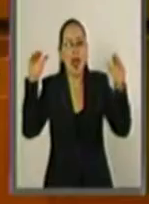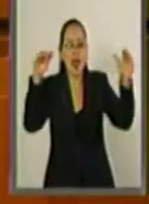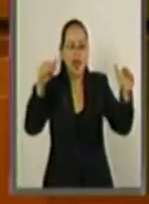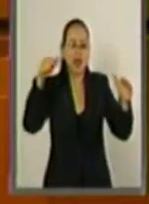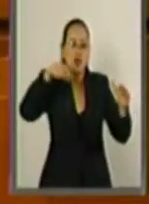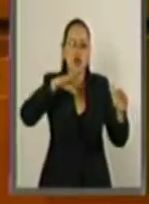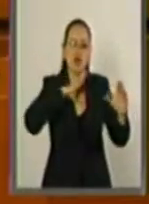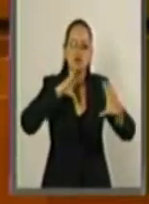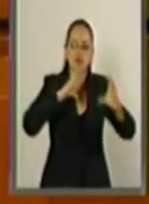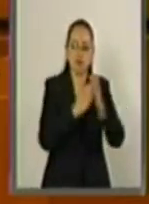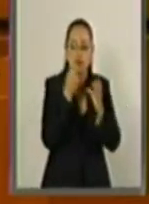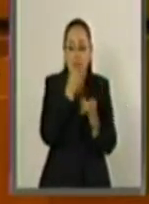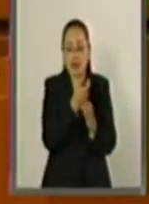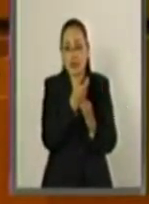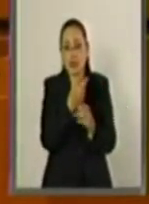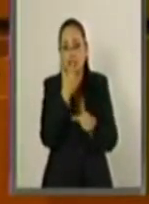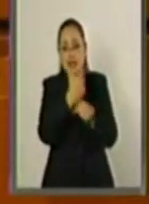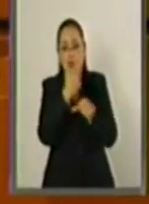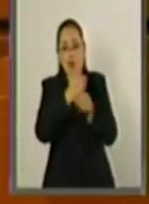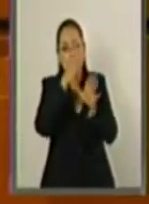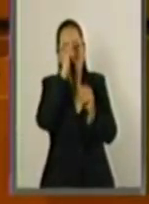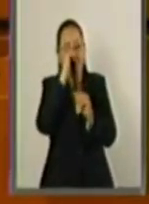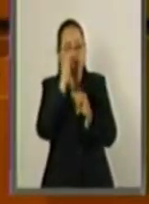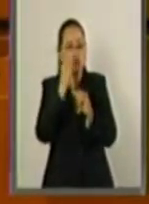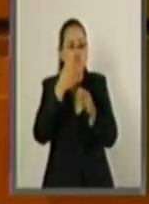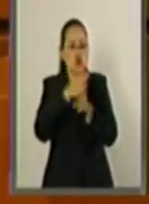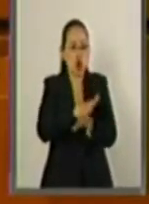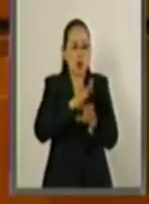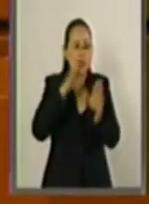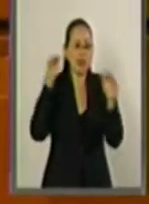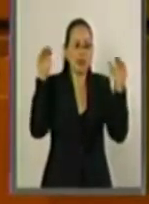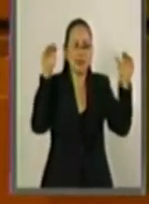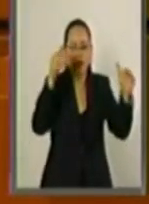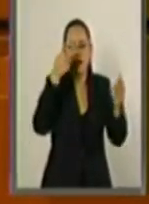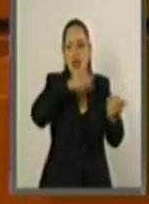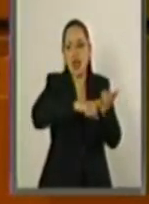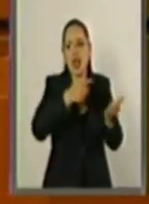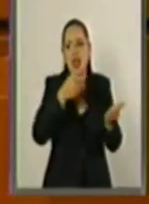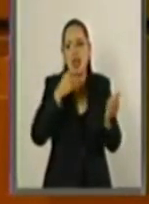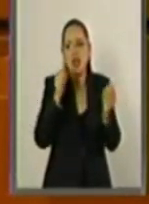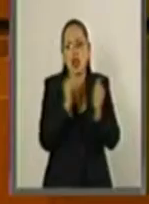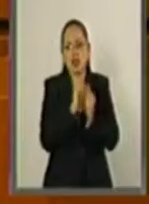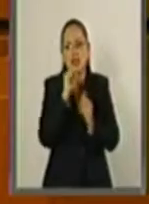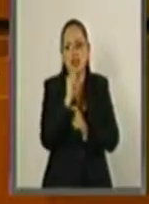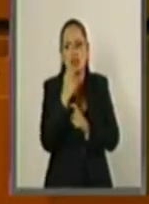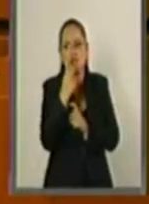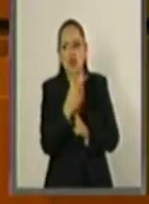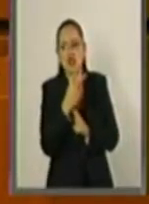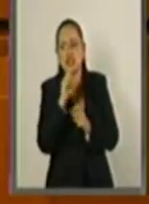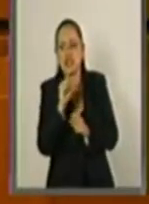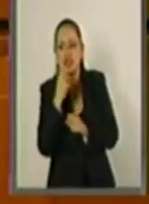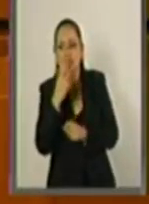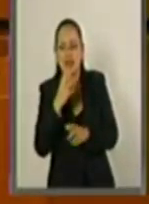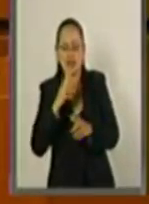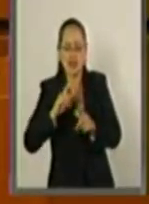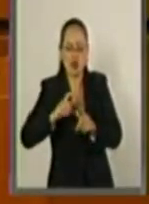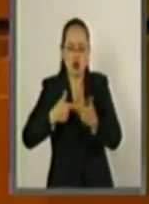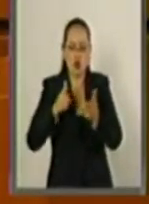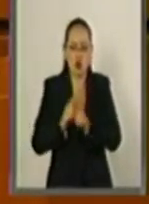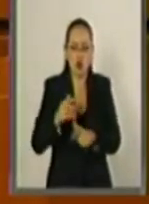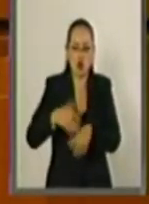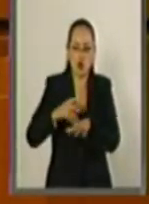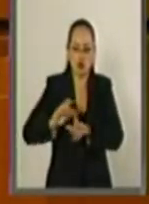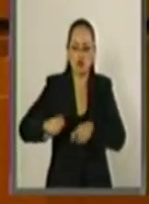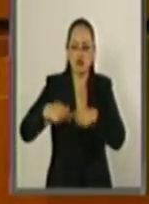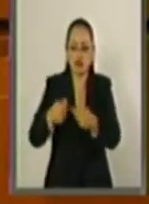se convertirá en el séptimo tratado sobre transporte aéreo que se aprobará entre las sesenta y dos y sesenta y tres legislaturas para